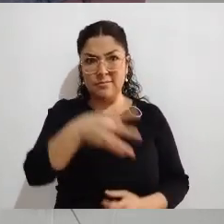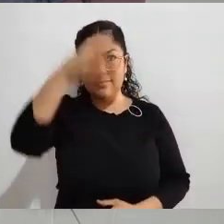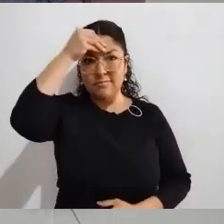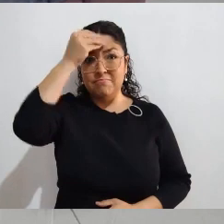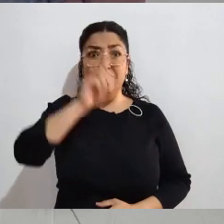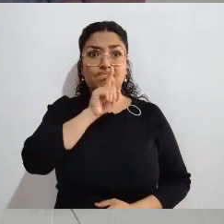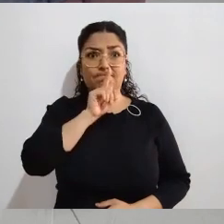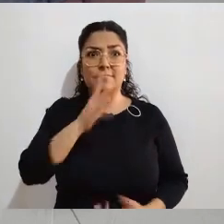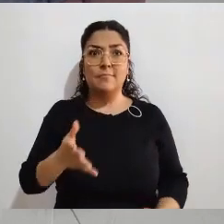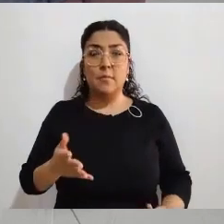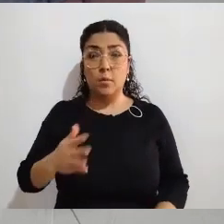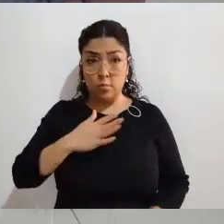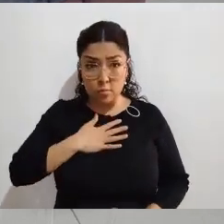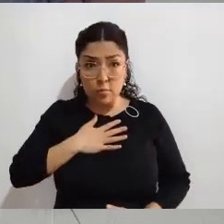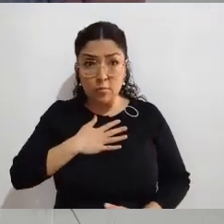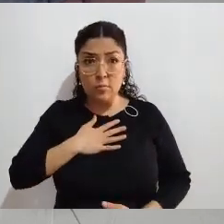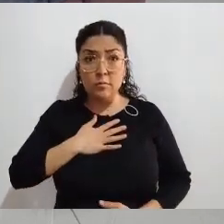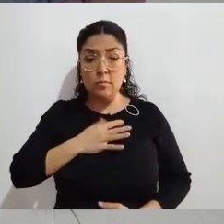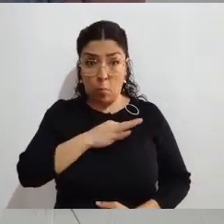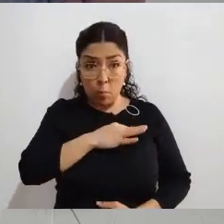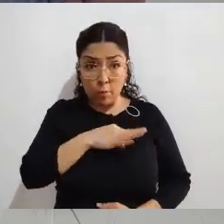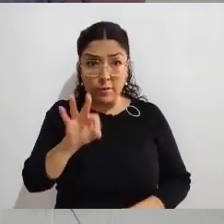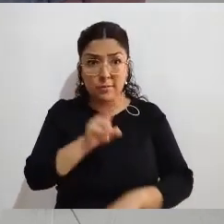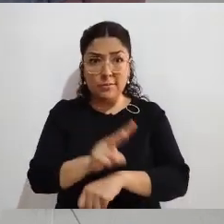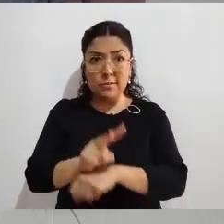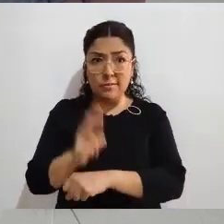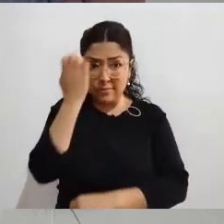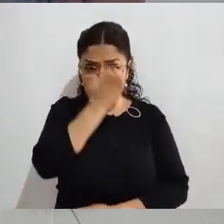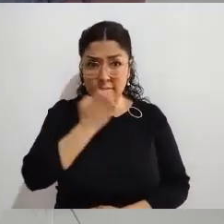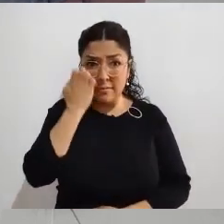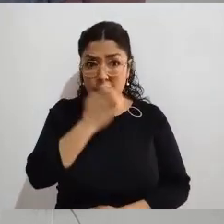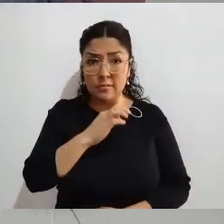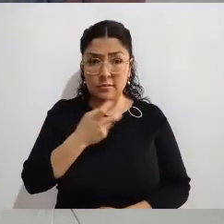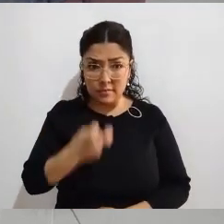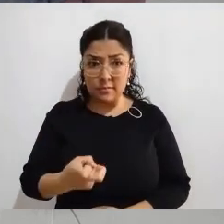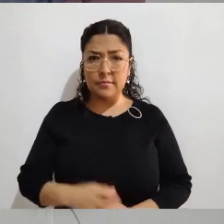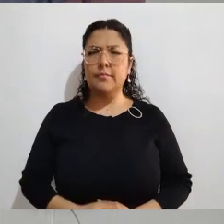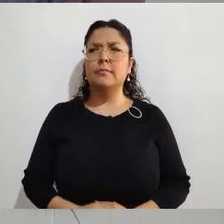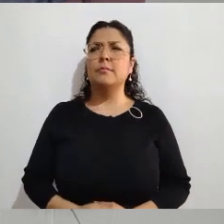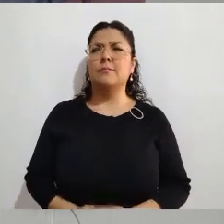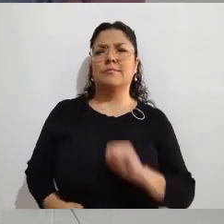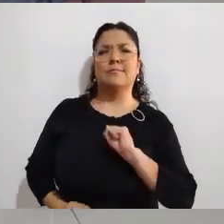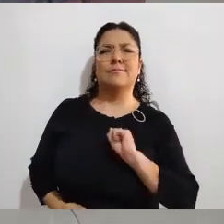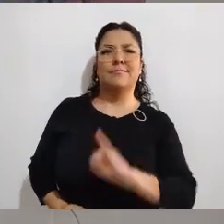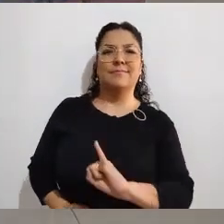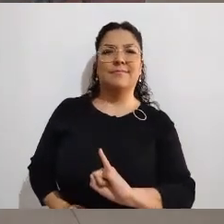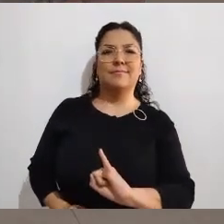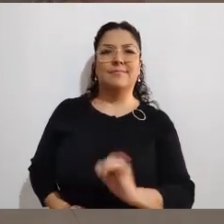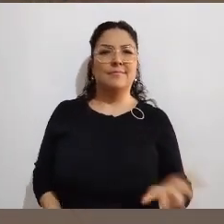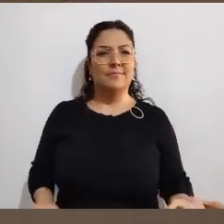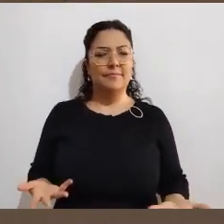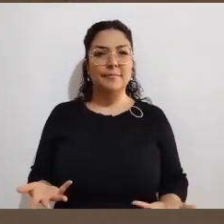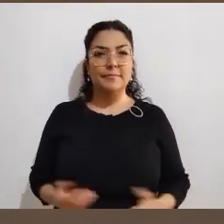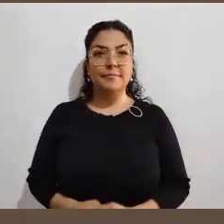electoral, ¿podemos ser observadores? Fíjate que esa es una excelente pregunta que muchas veces nos hacen. La respuesta es sí.